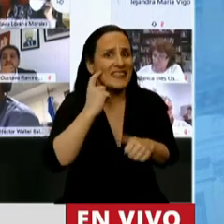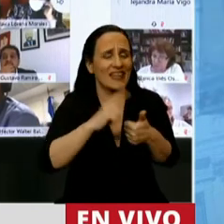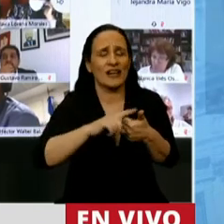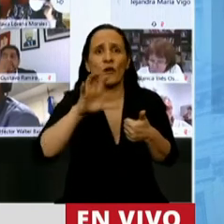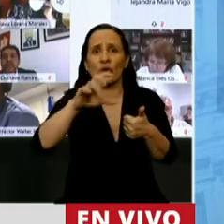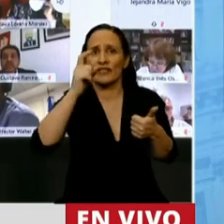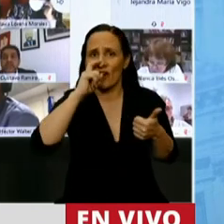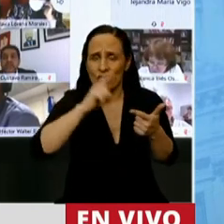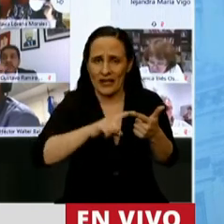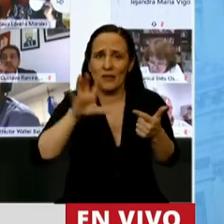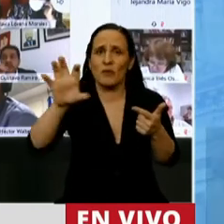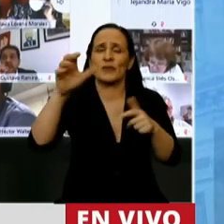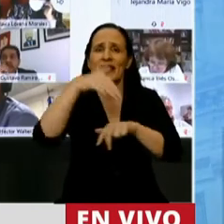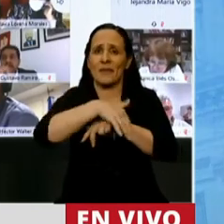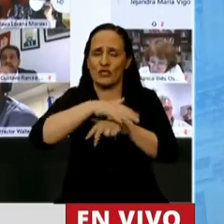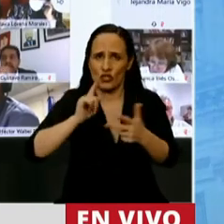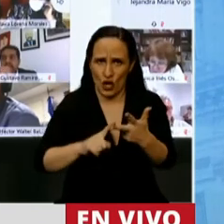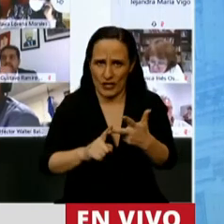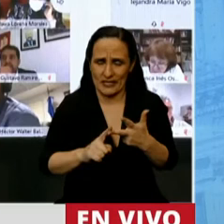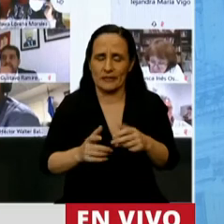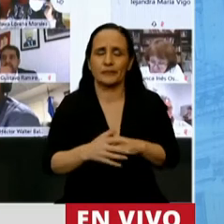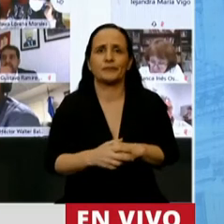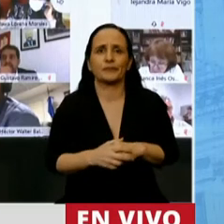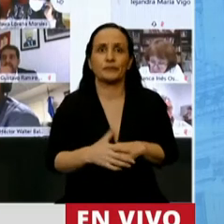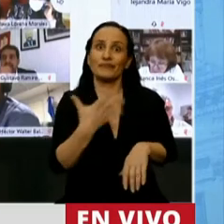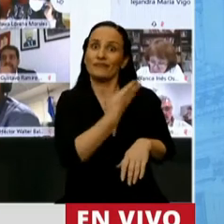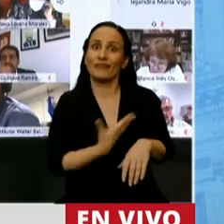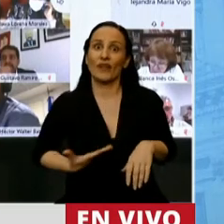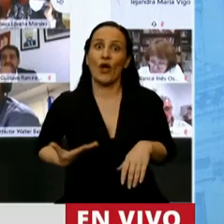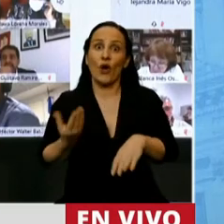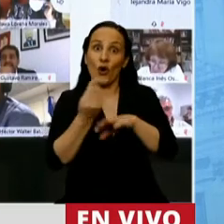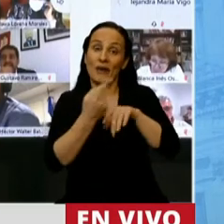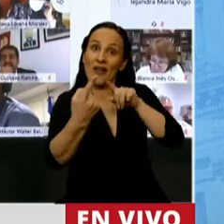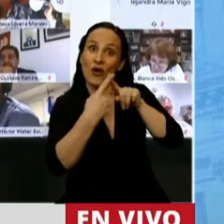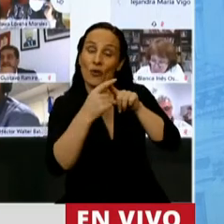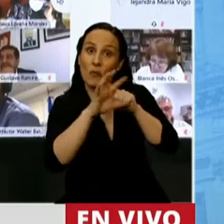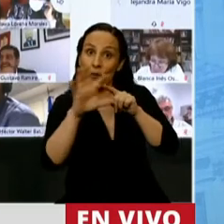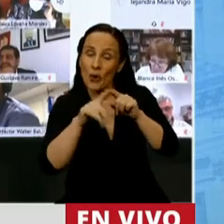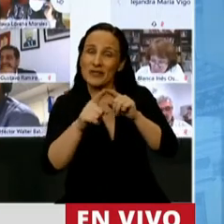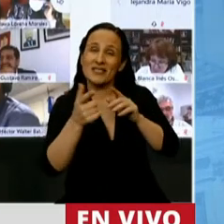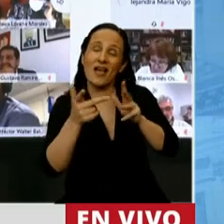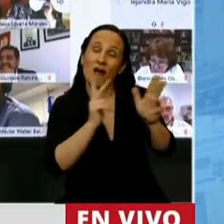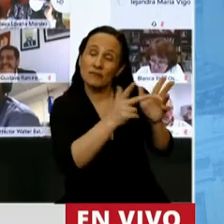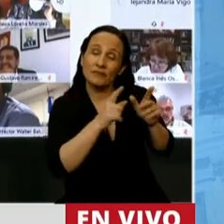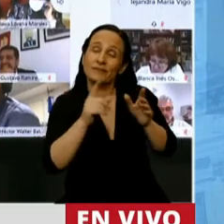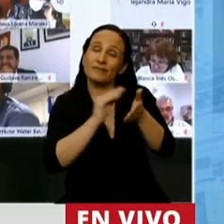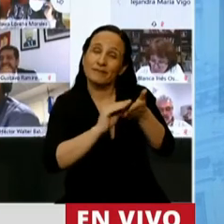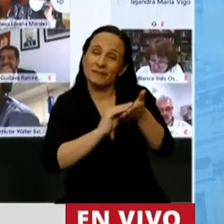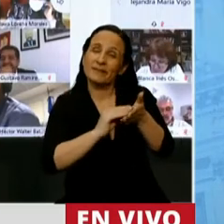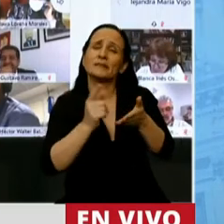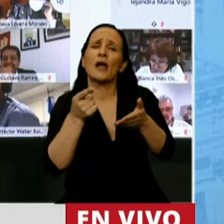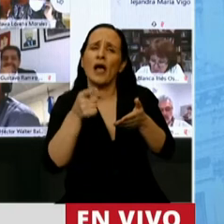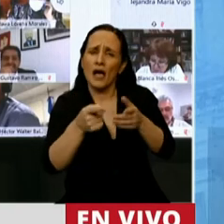Corrientes y para Misiones. Conseguimos con el gobernador de la provincia y con los otros legisladores que representan la